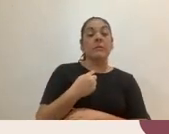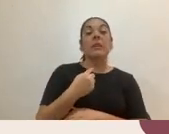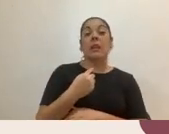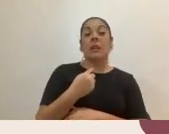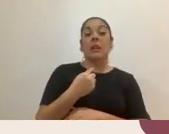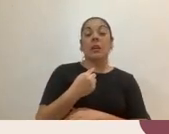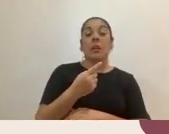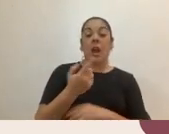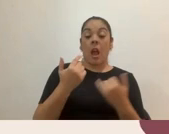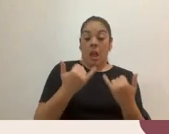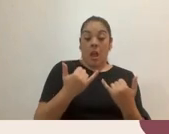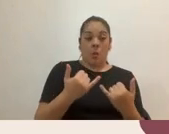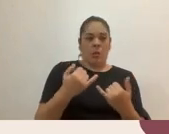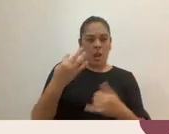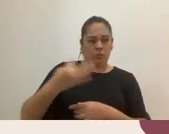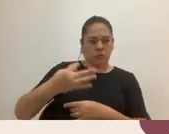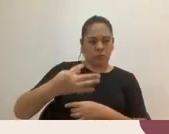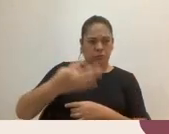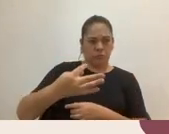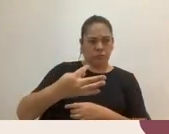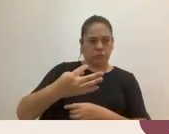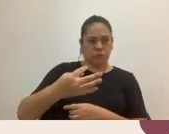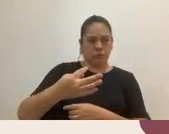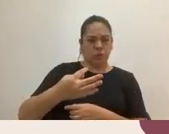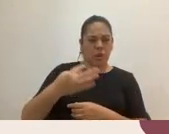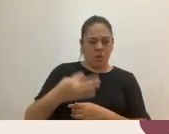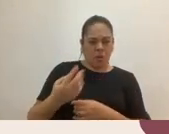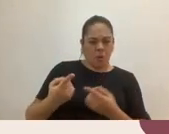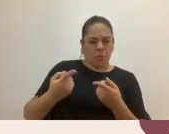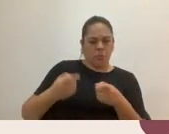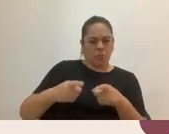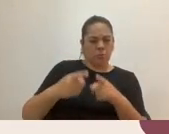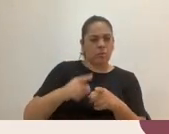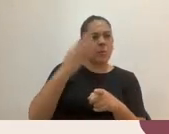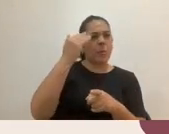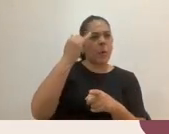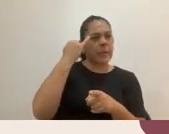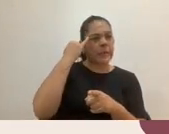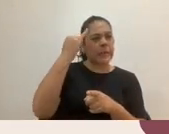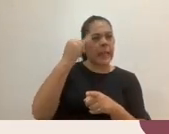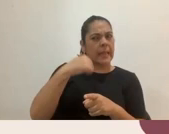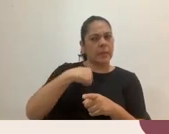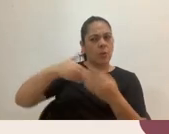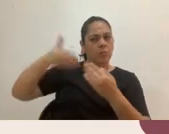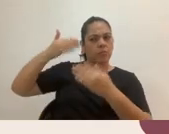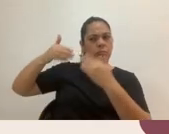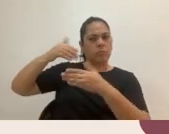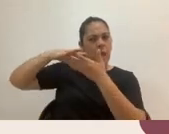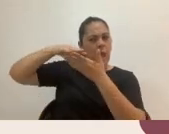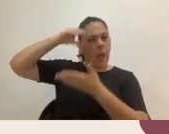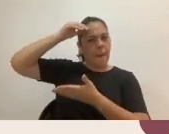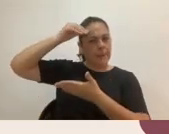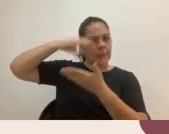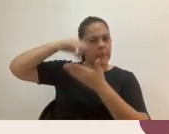actuar cotidiano es producto de una serie de ideas que aprendimos en nuestra socialización primaria y